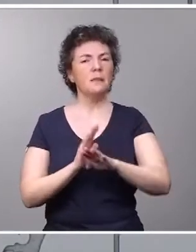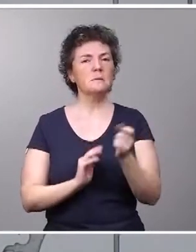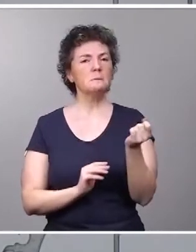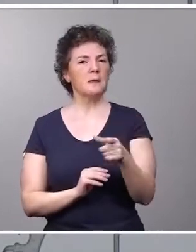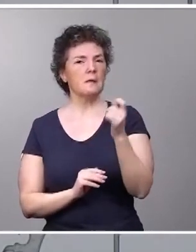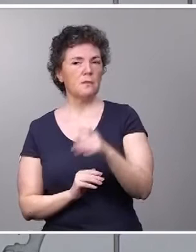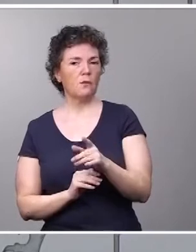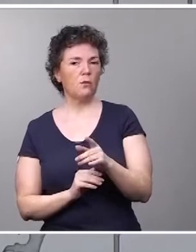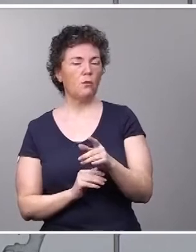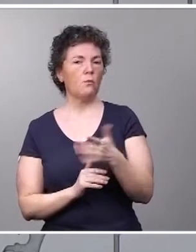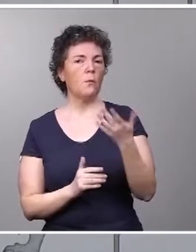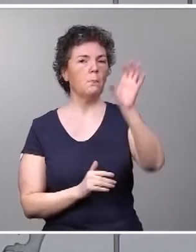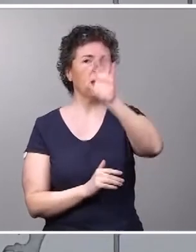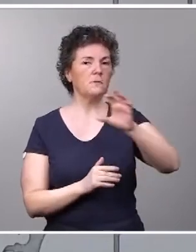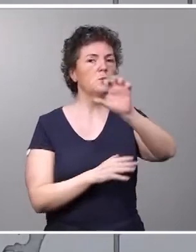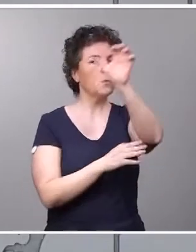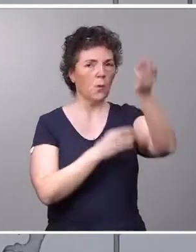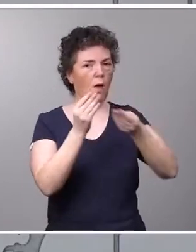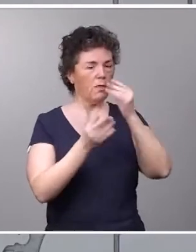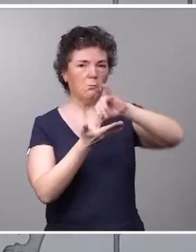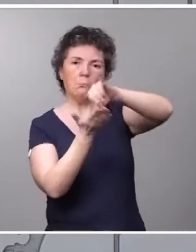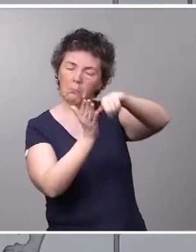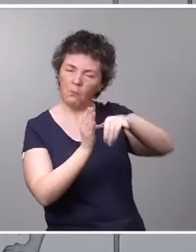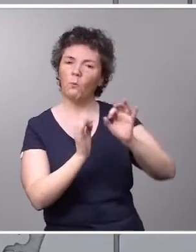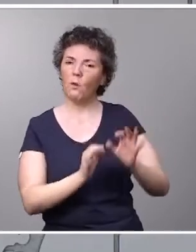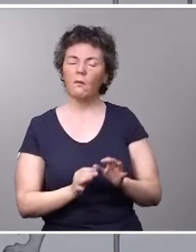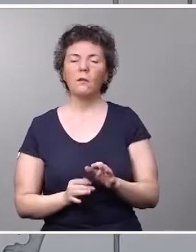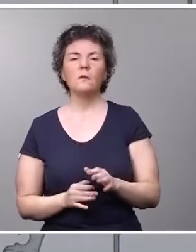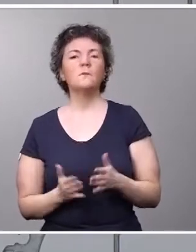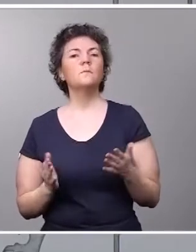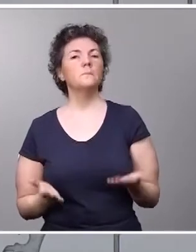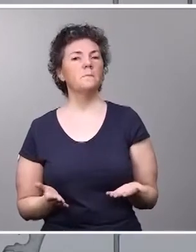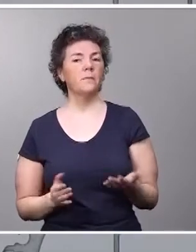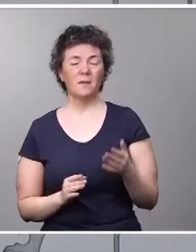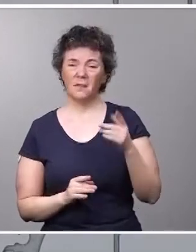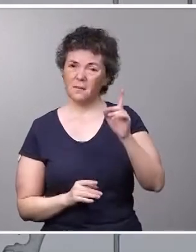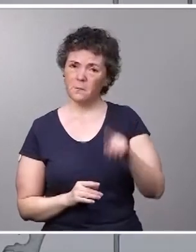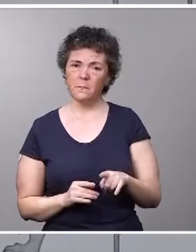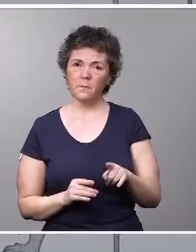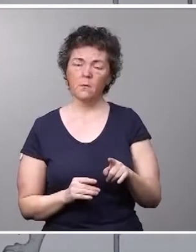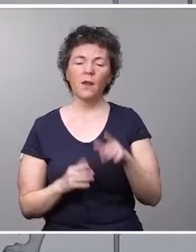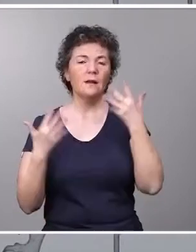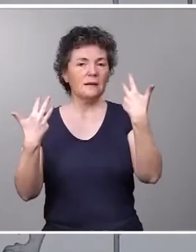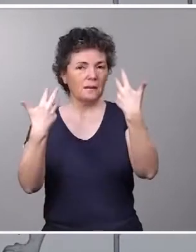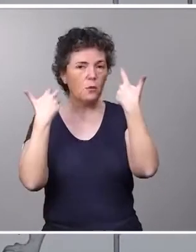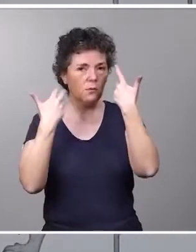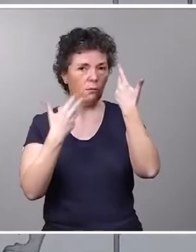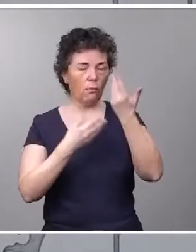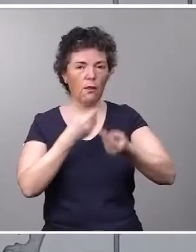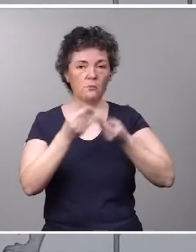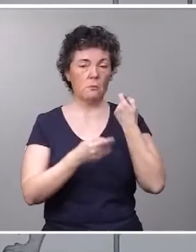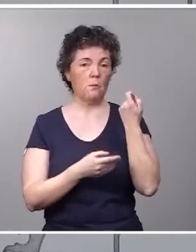adoptando los países europeos de nuestro entorno y que atiende, de igual manera, a las recomendaciones que han venido realizando recientemente